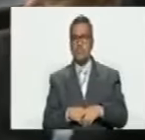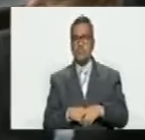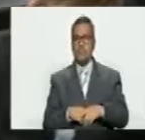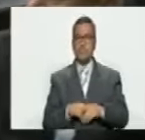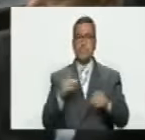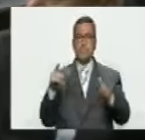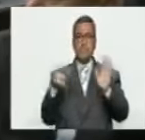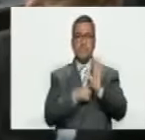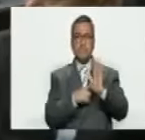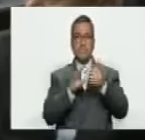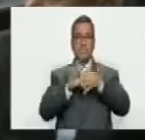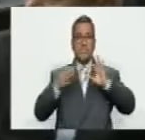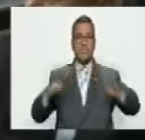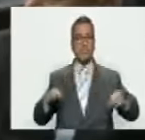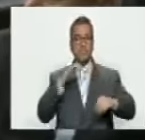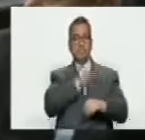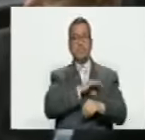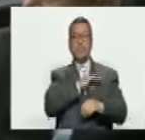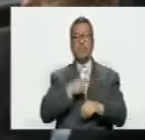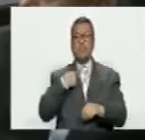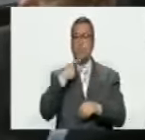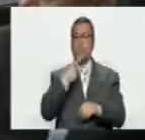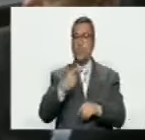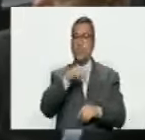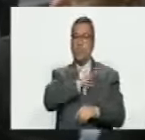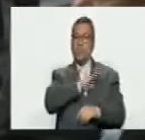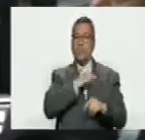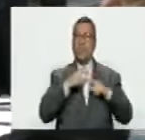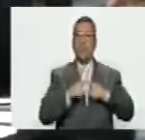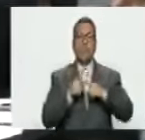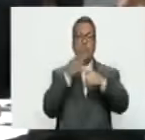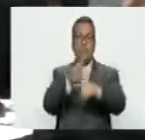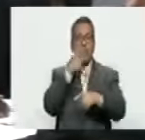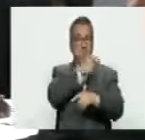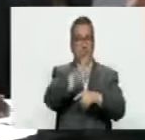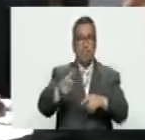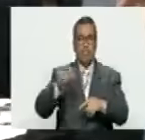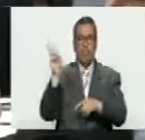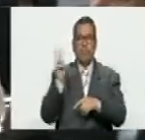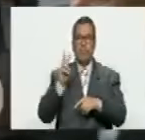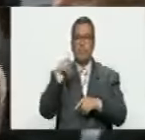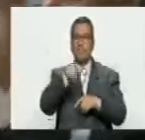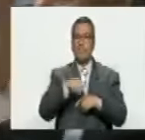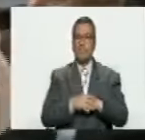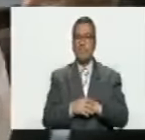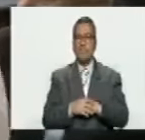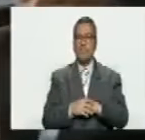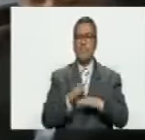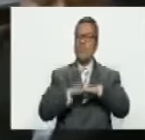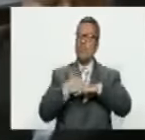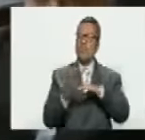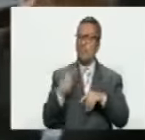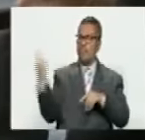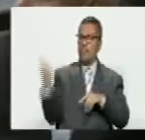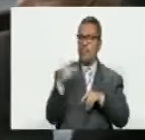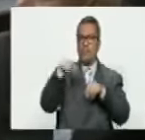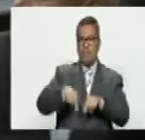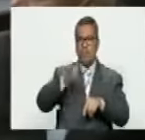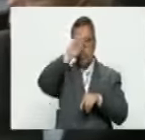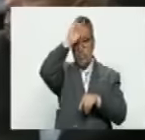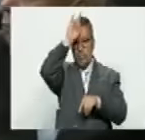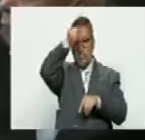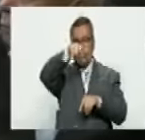salió por su red social y dijo aquí estoy yo y voy contra el pueblo de Venezuela. ¿Y por qué se presentó el diablo?